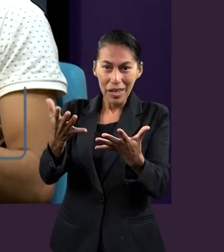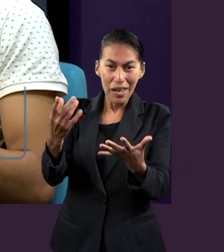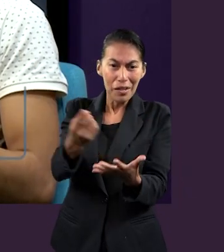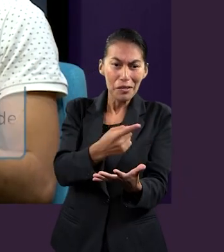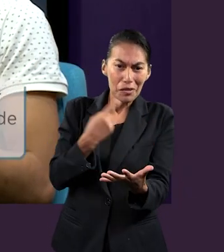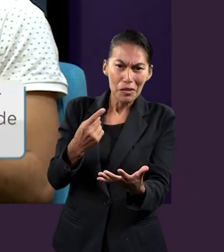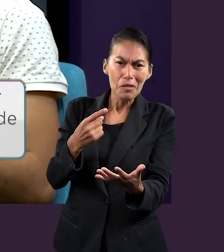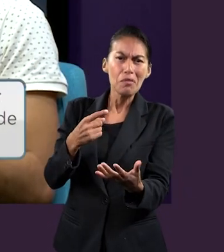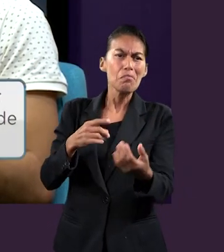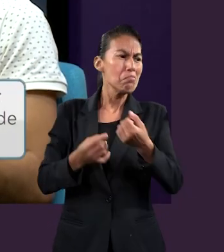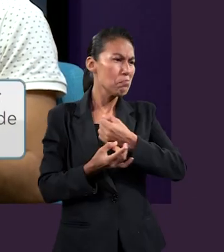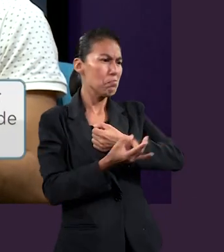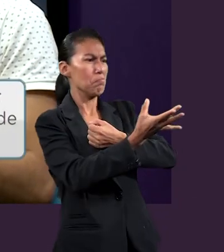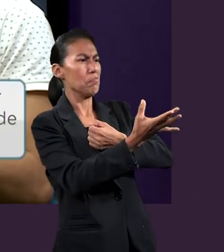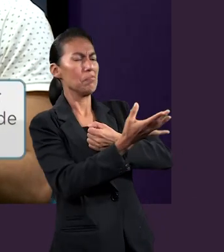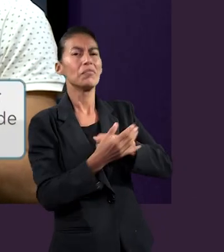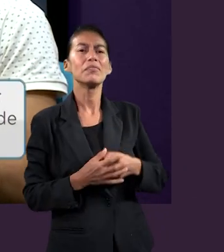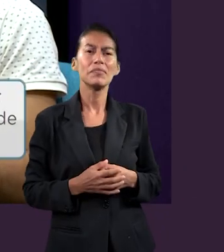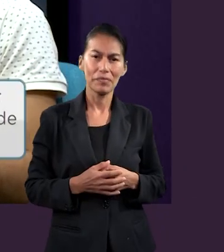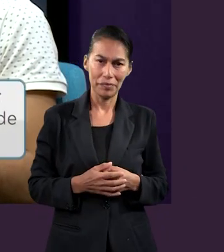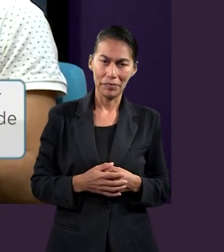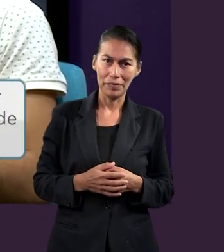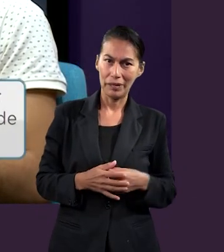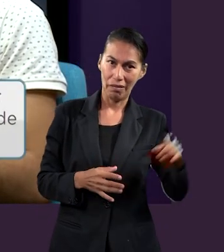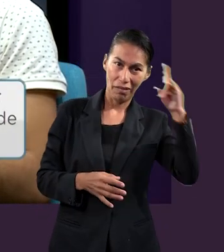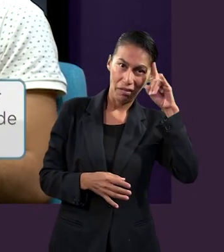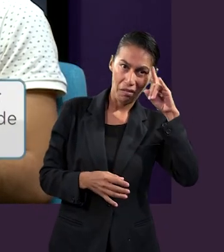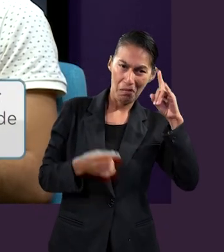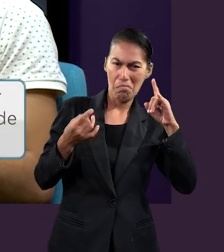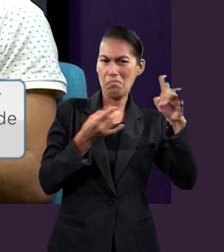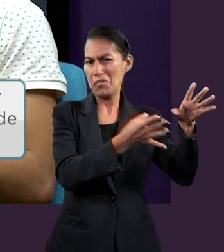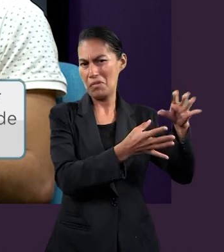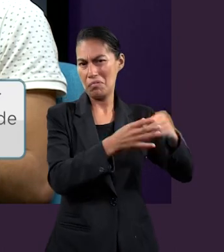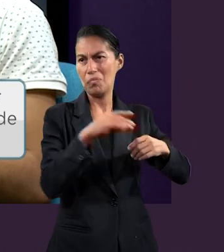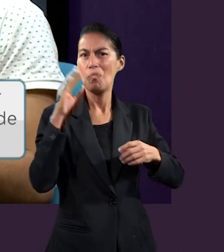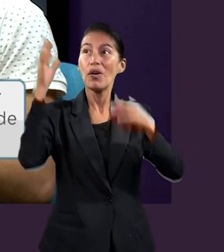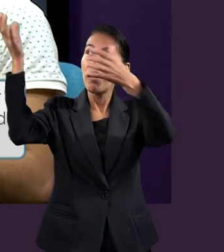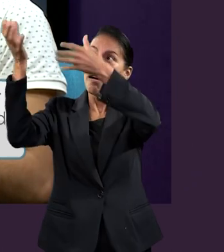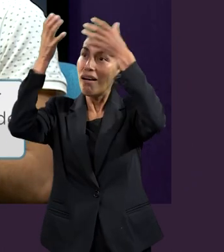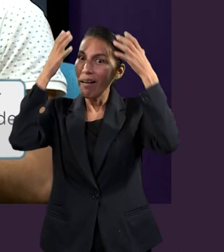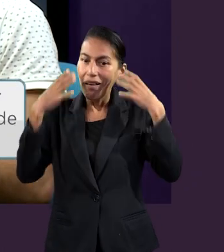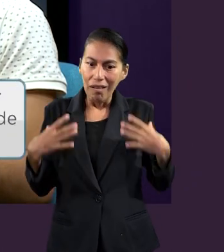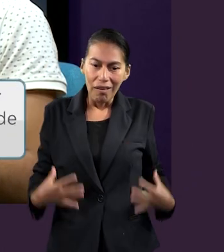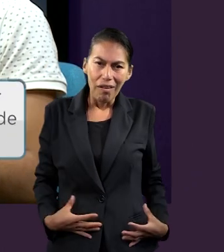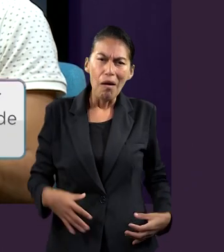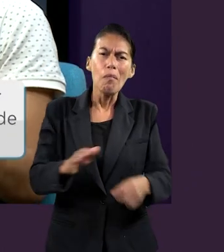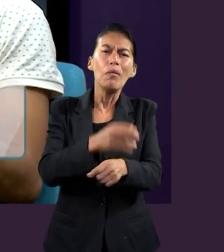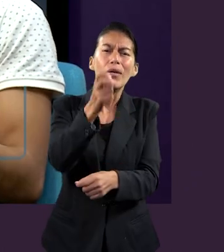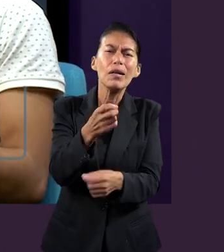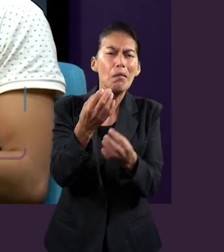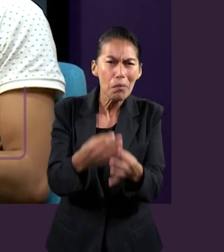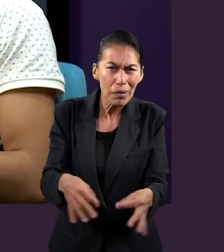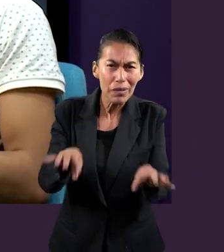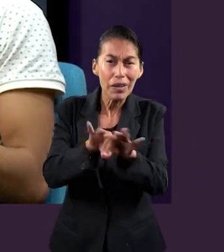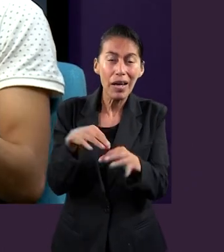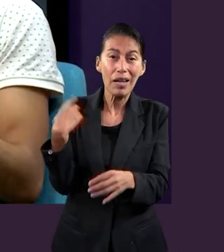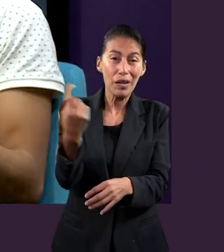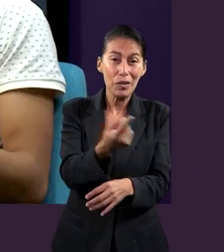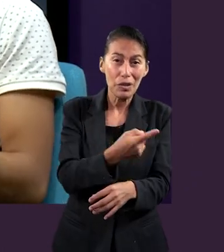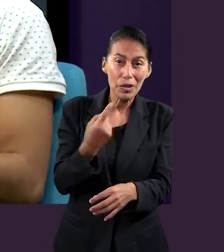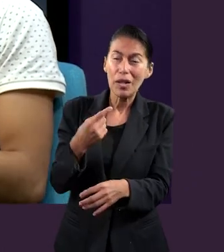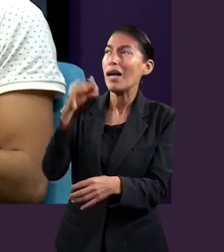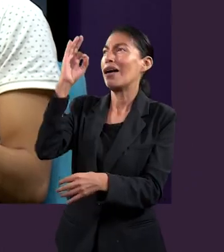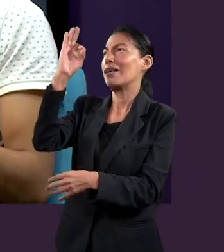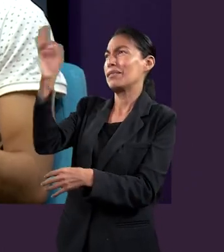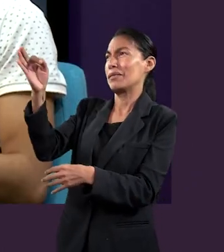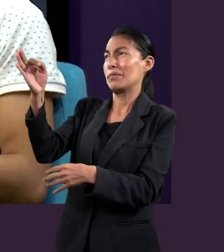podamos vencer esta batalla contra el mal. Y creo que es muy importante que nosotros aceptemos eso que el